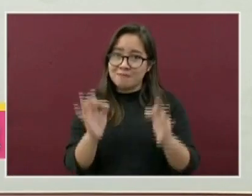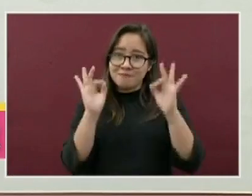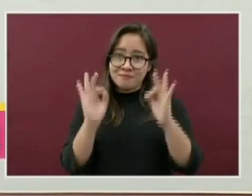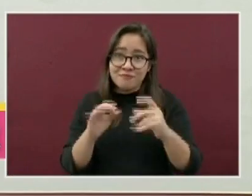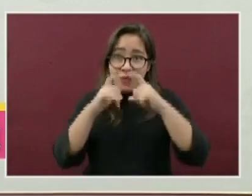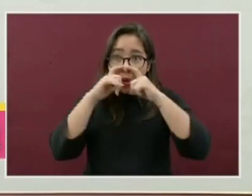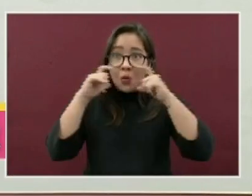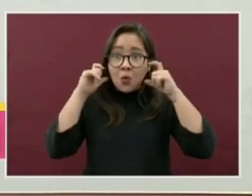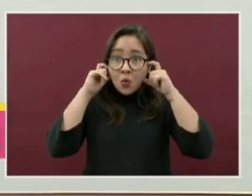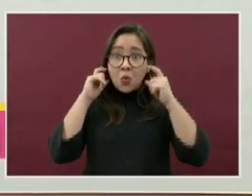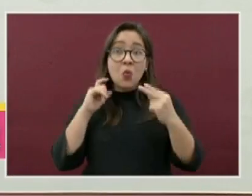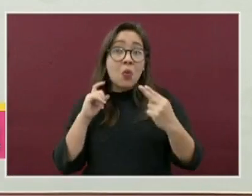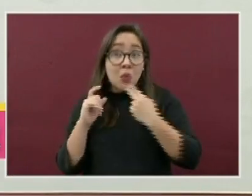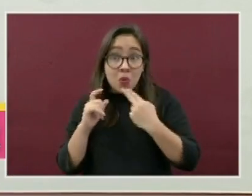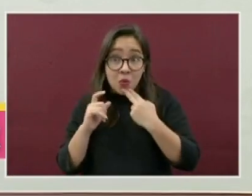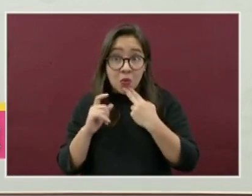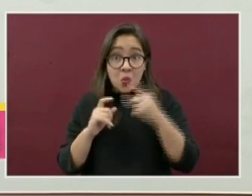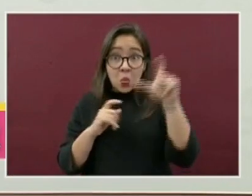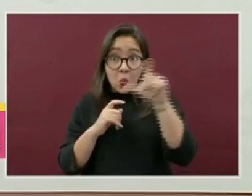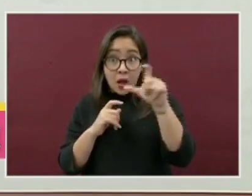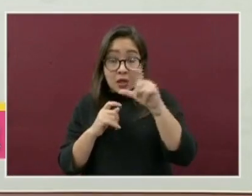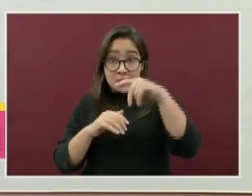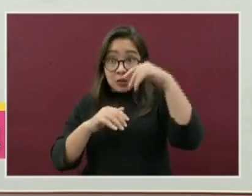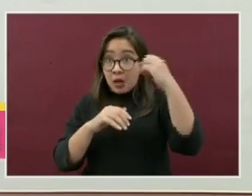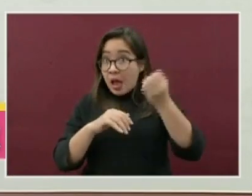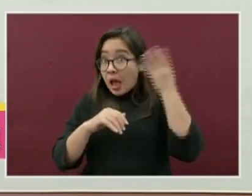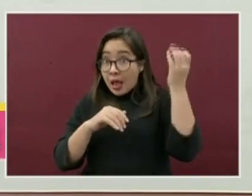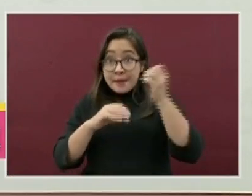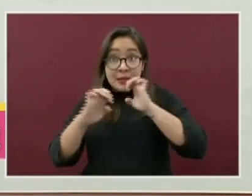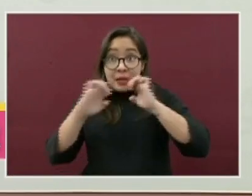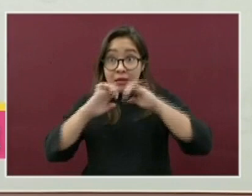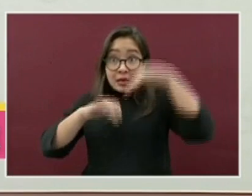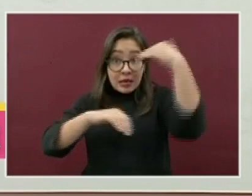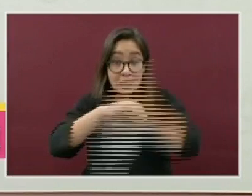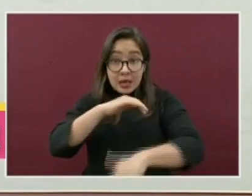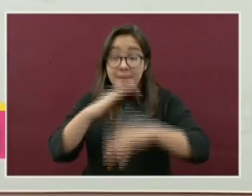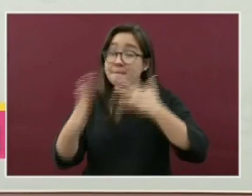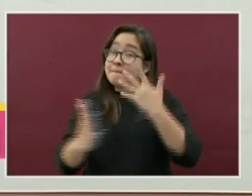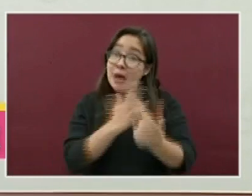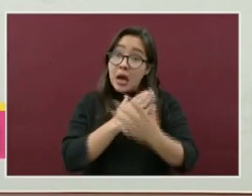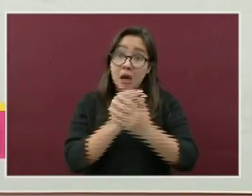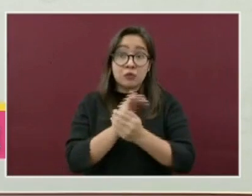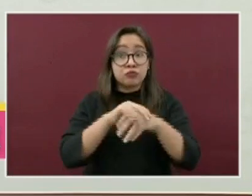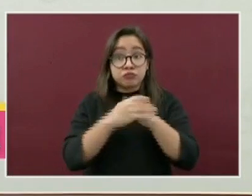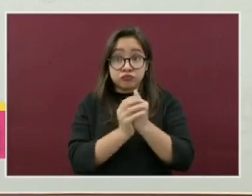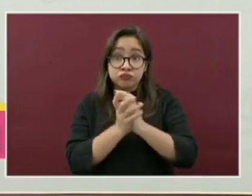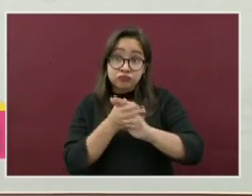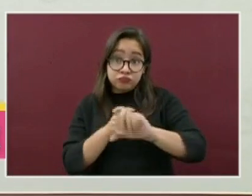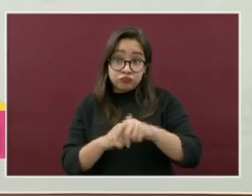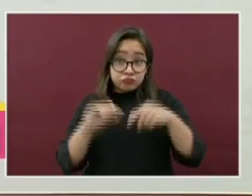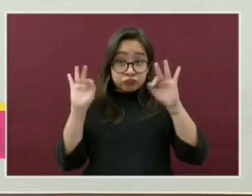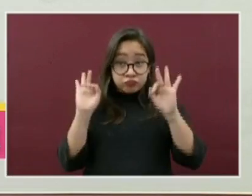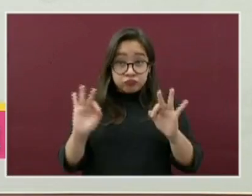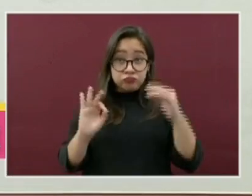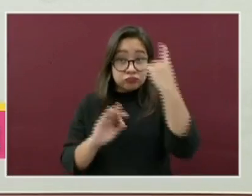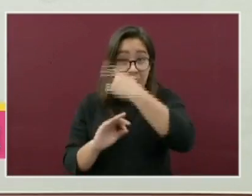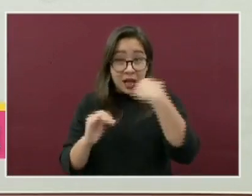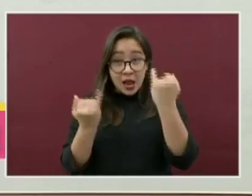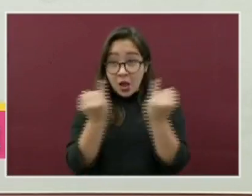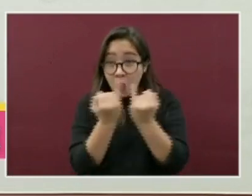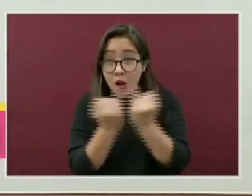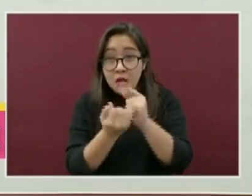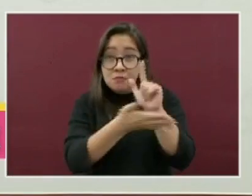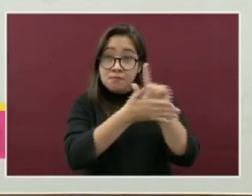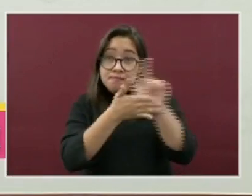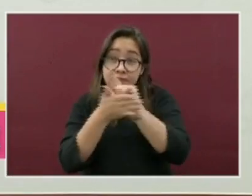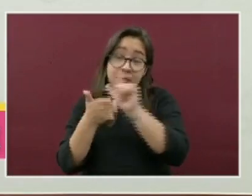e inmediatamente después de su evento, lavarse las manos y cara continuamente, de preferencia con